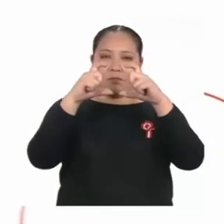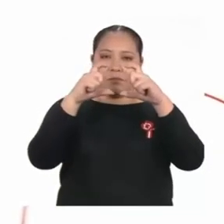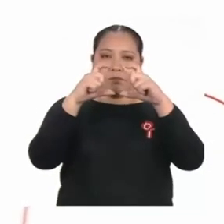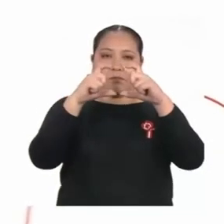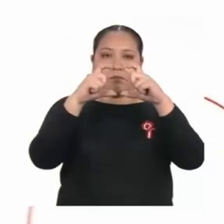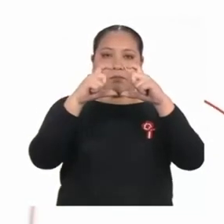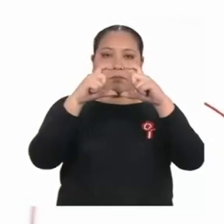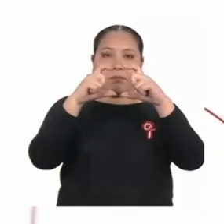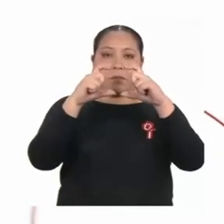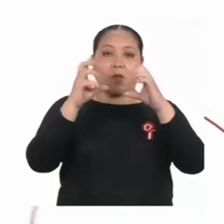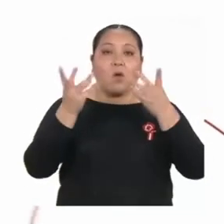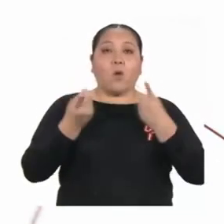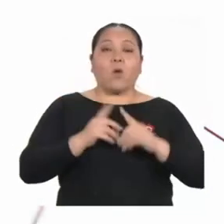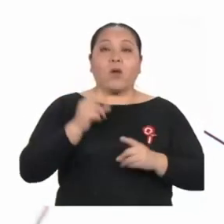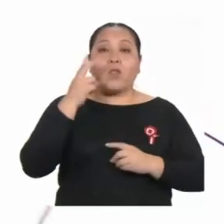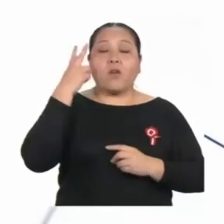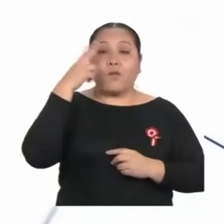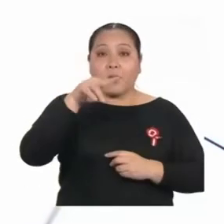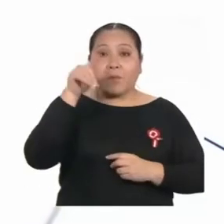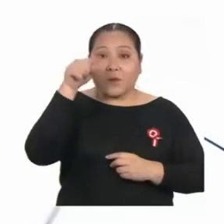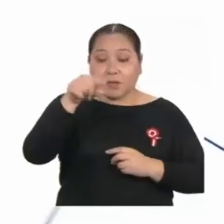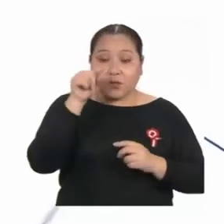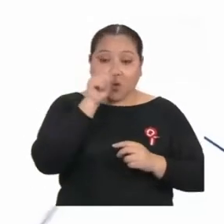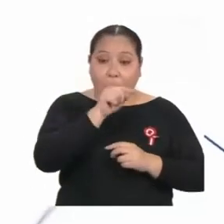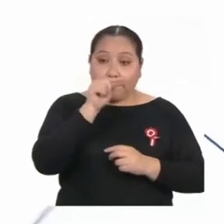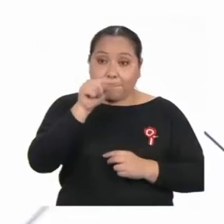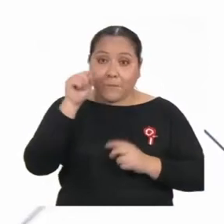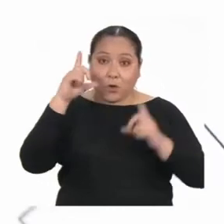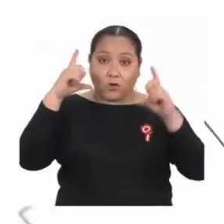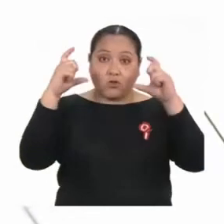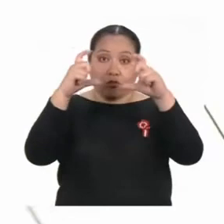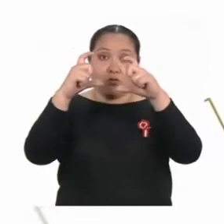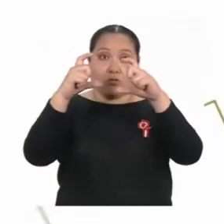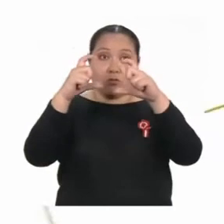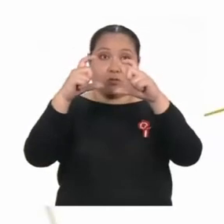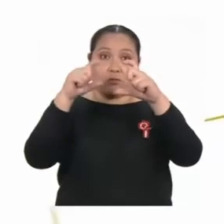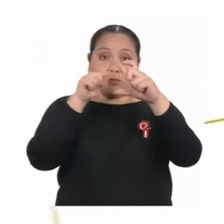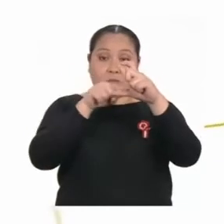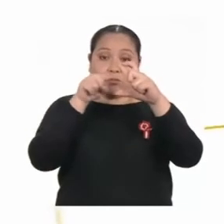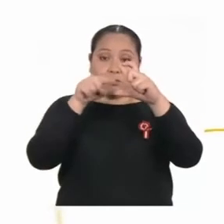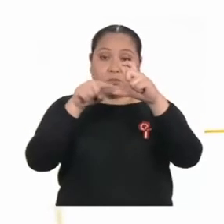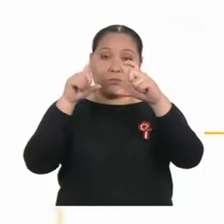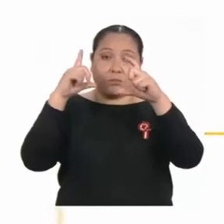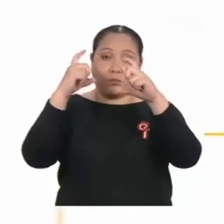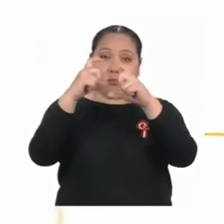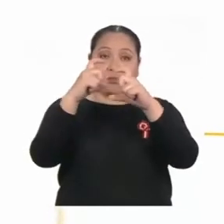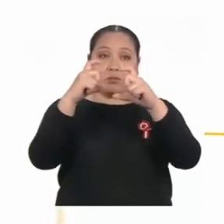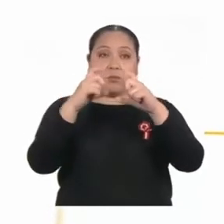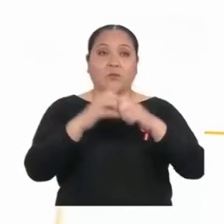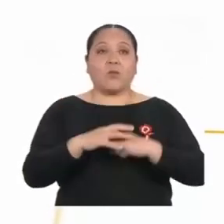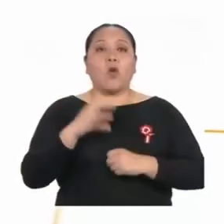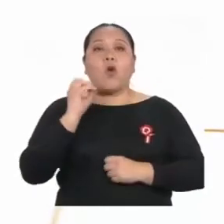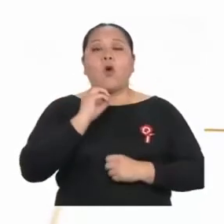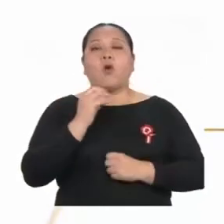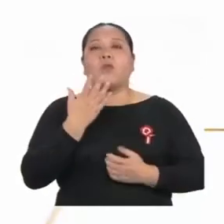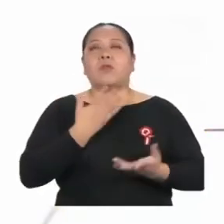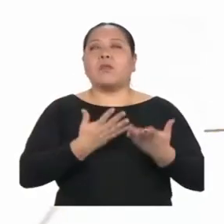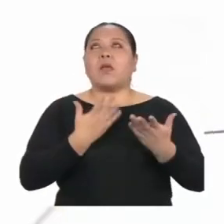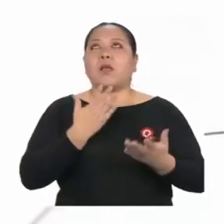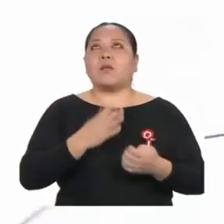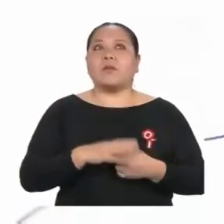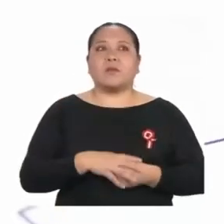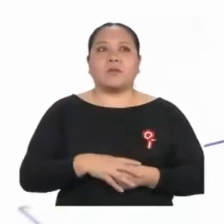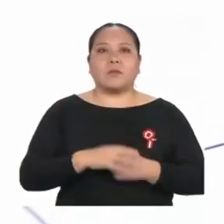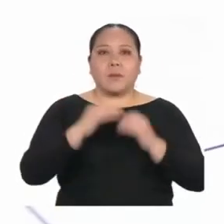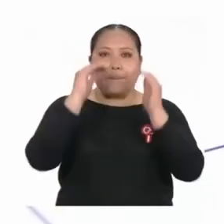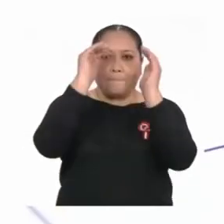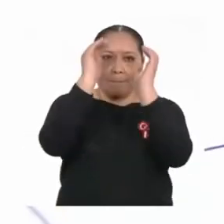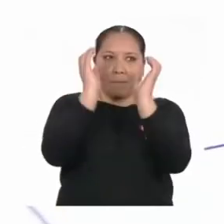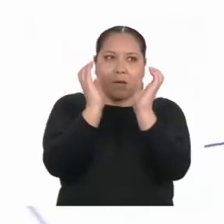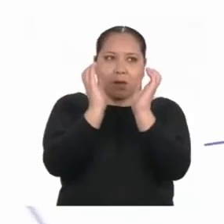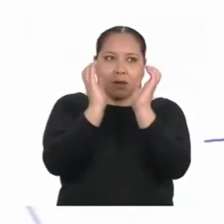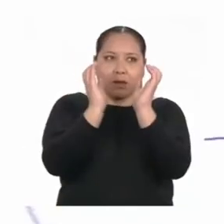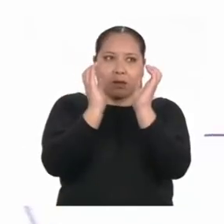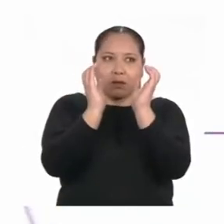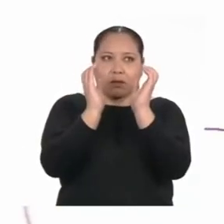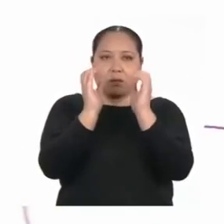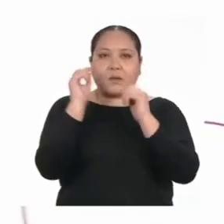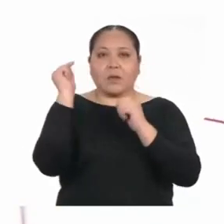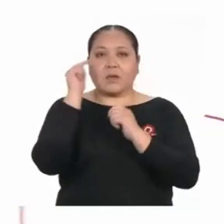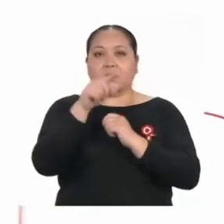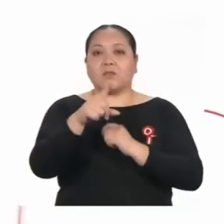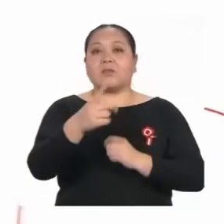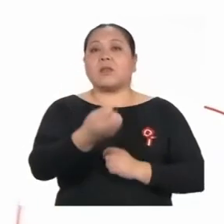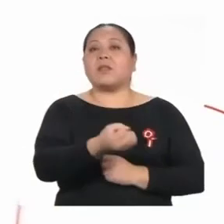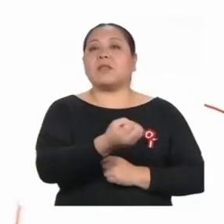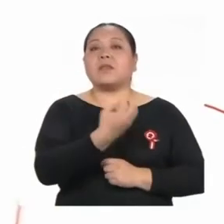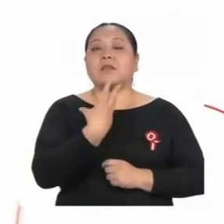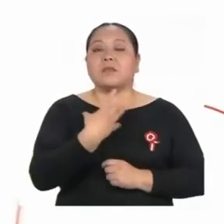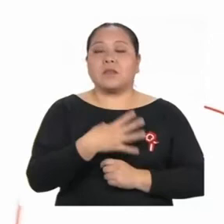Cuando notemos esos puntos entre corchetes o también a veces se usan paréntesis, nos están